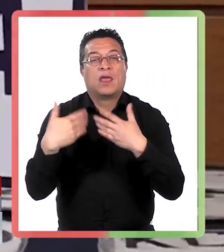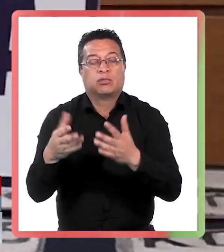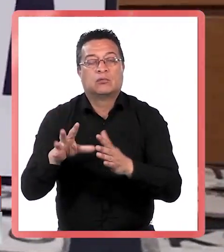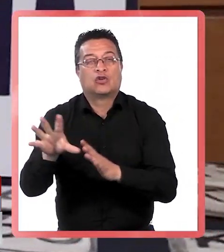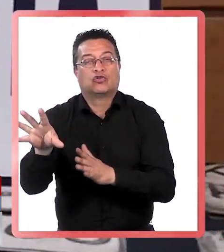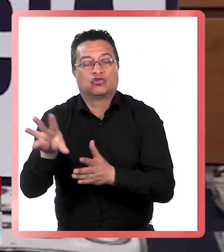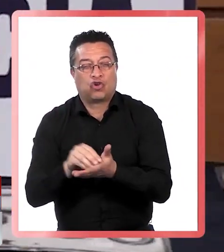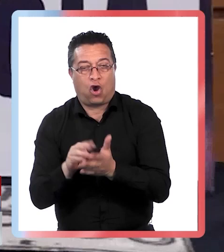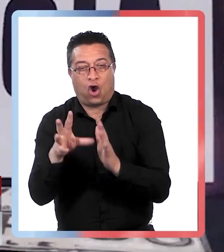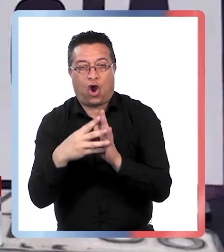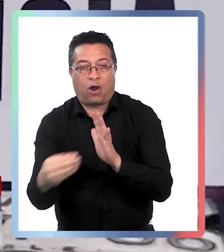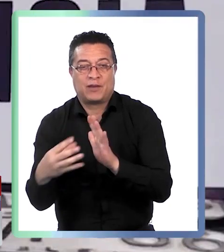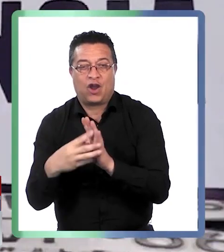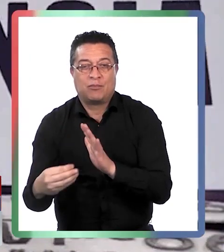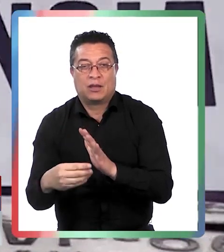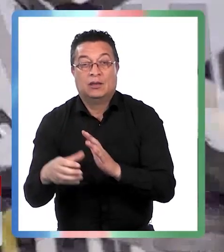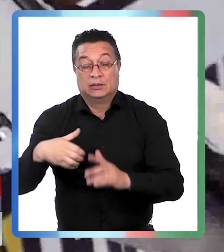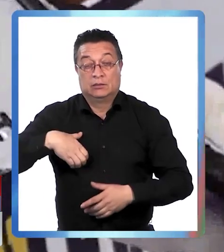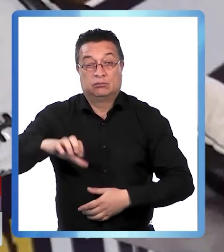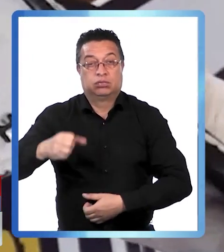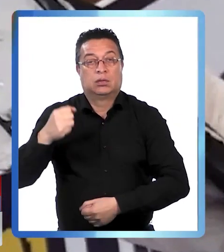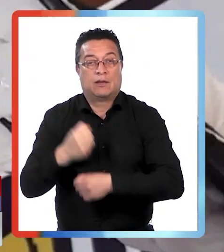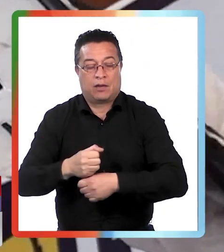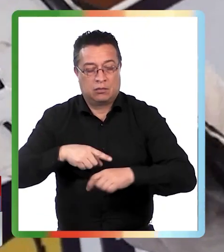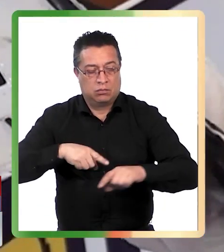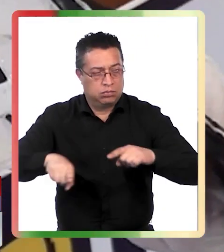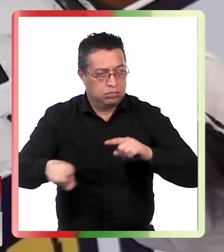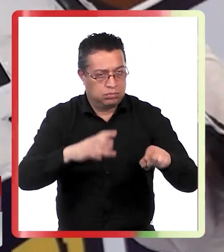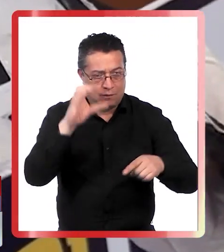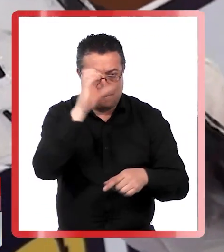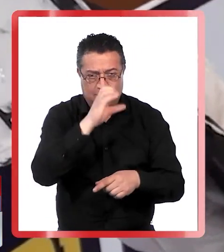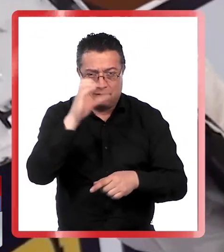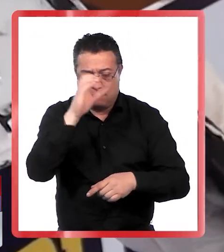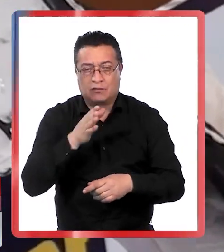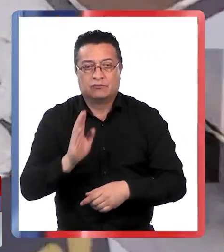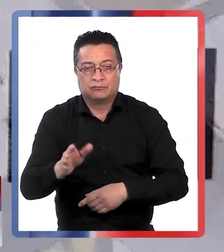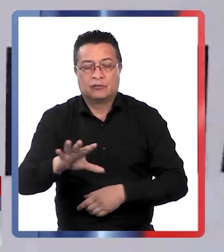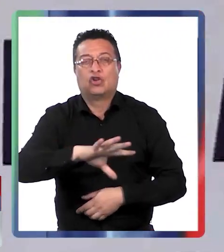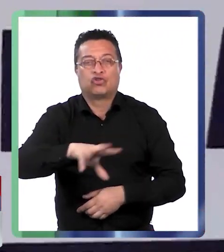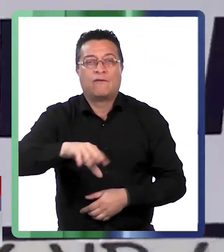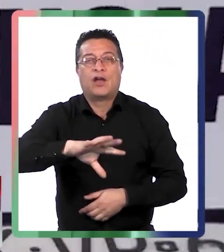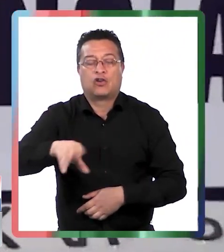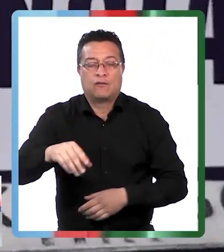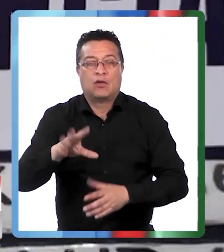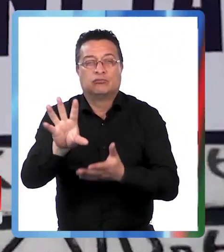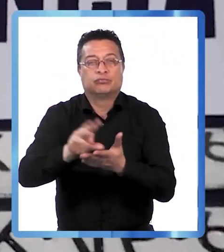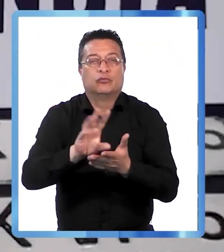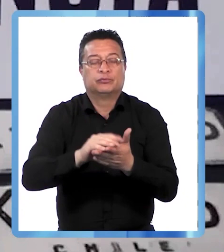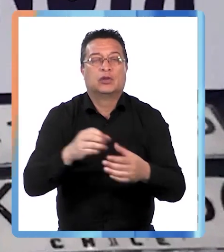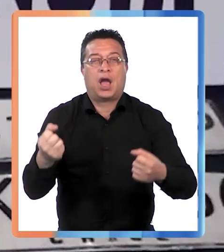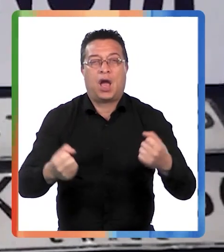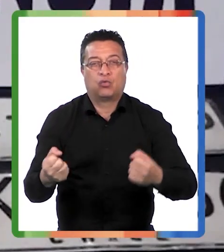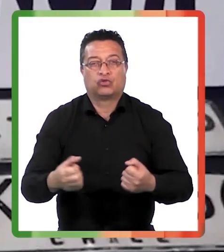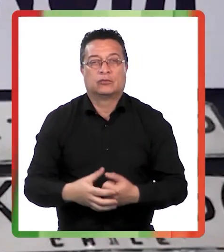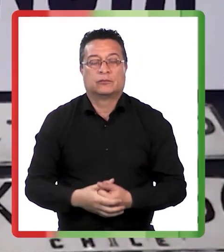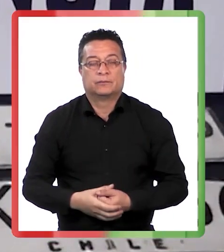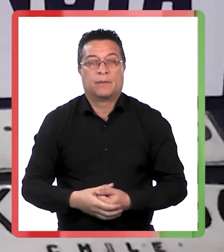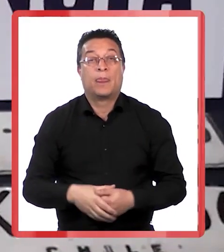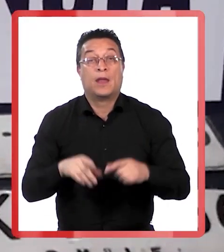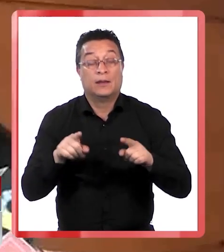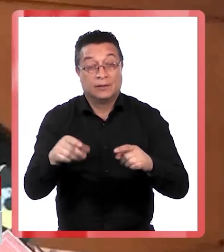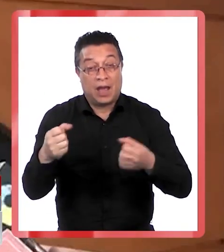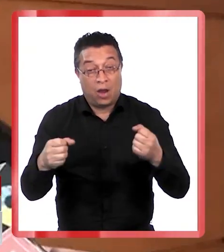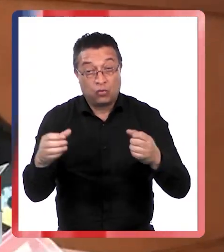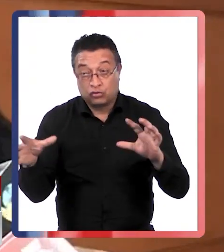y luego clonarlos siendo clave el trabajo de la PDI para seguir buscando a estos delincuentes que siguen robando y clonando automóviles